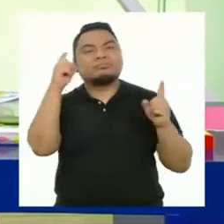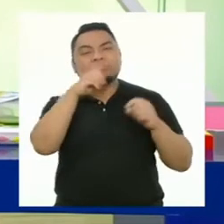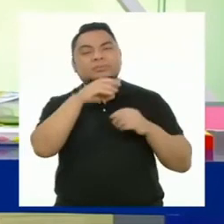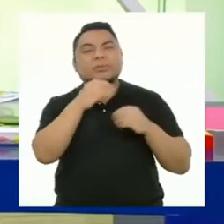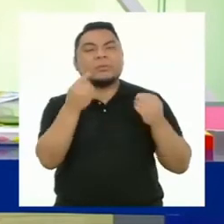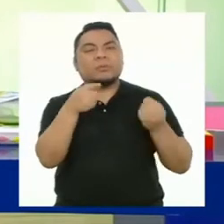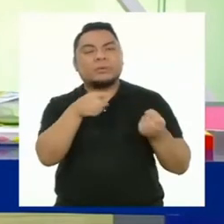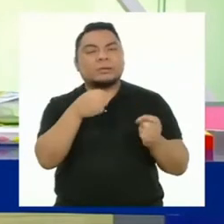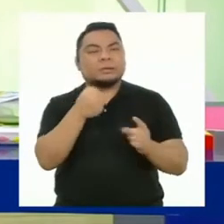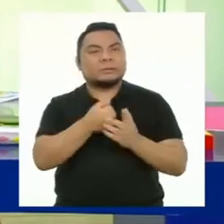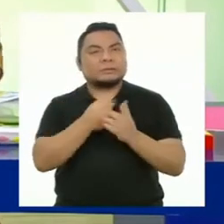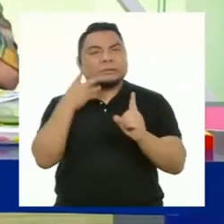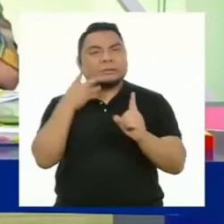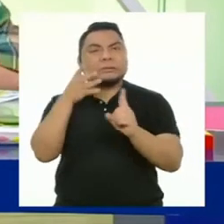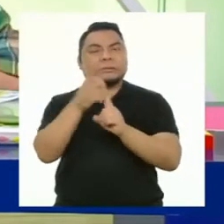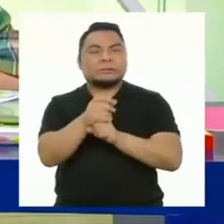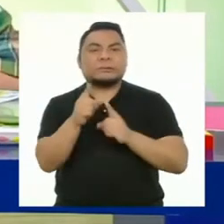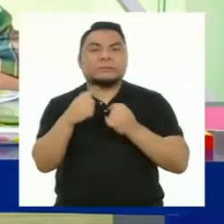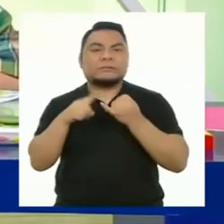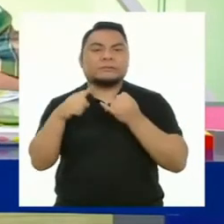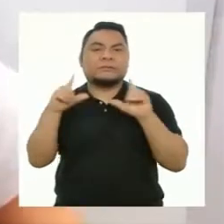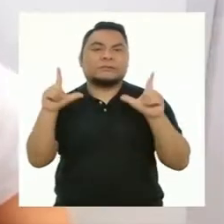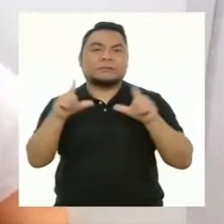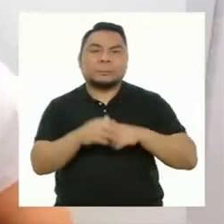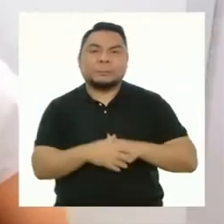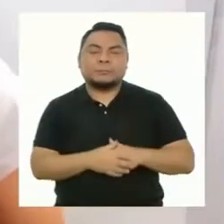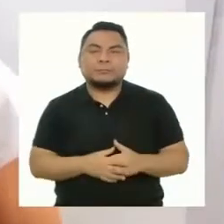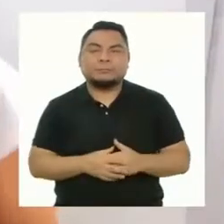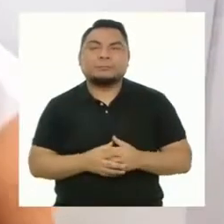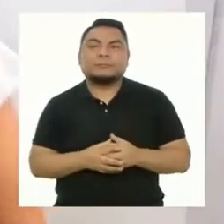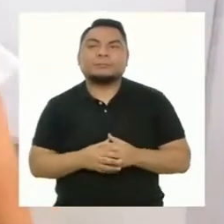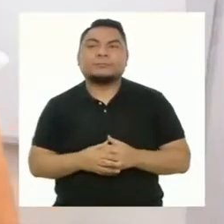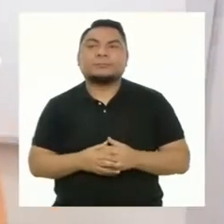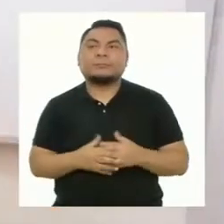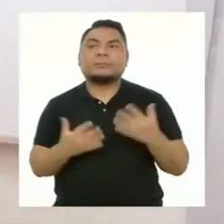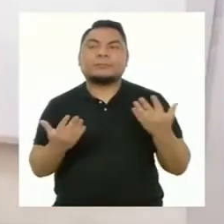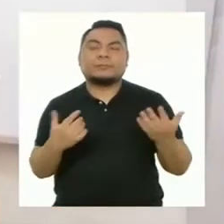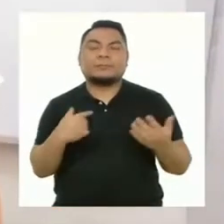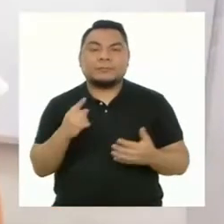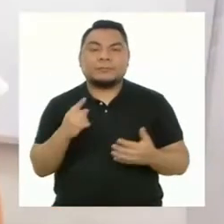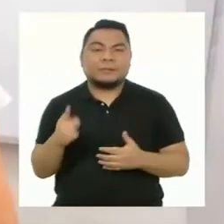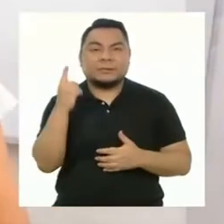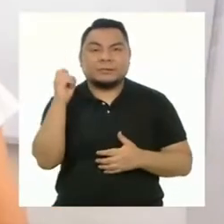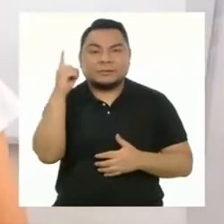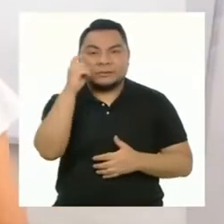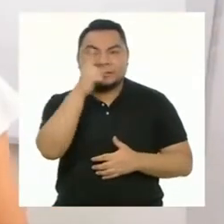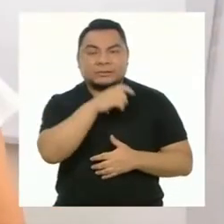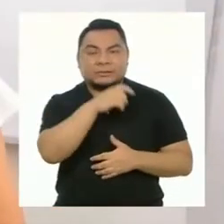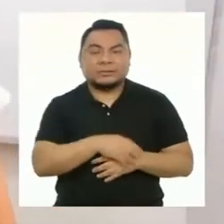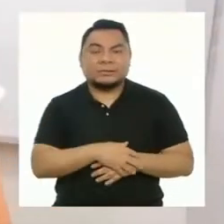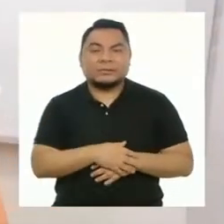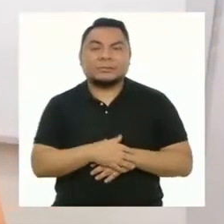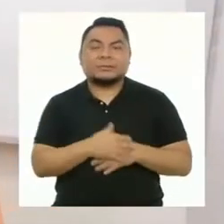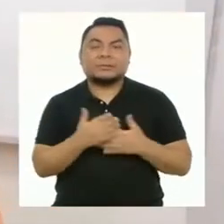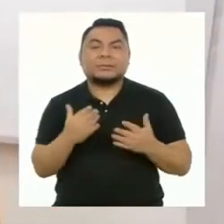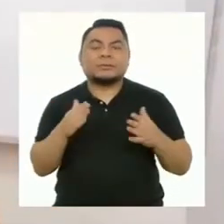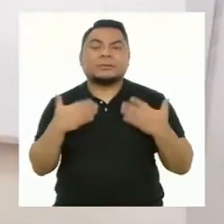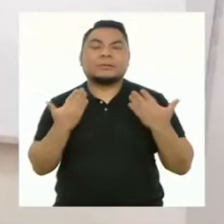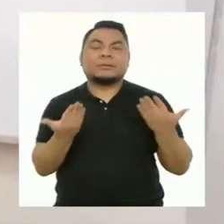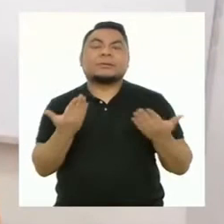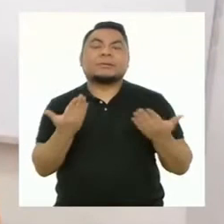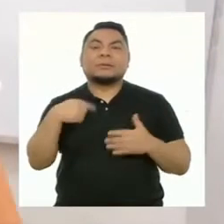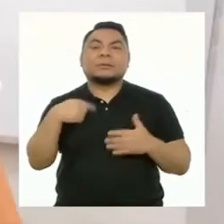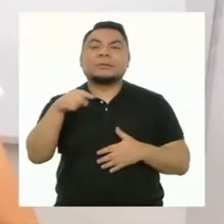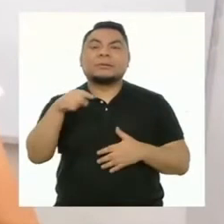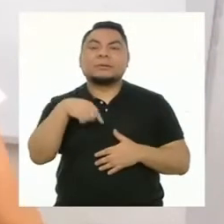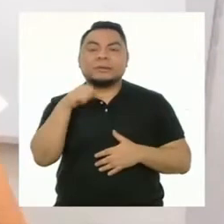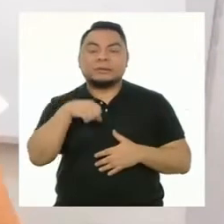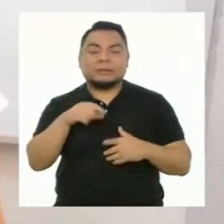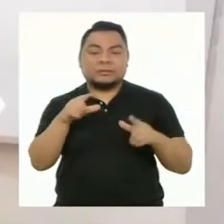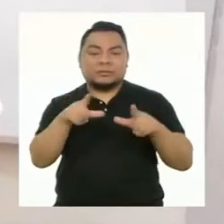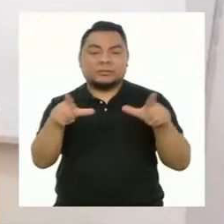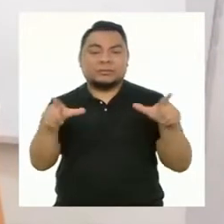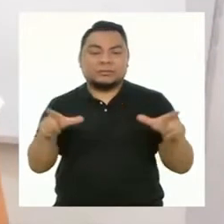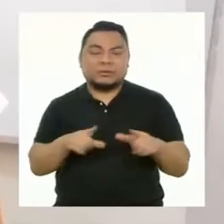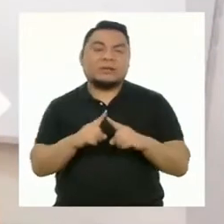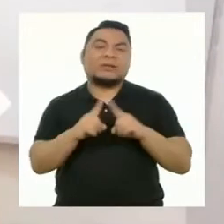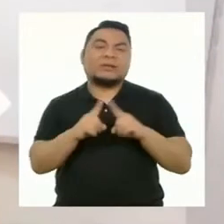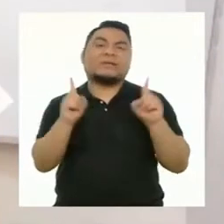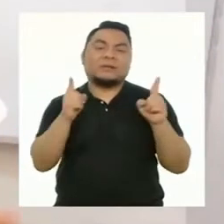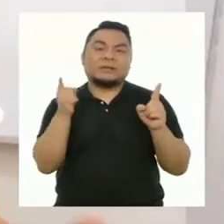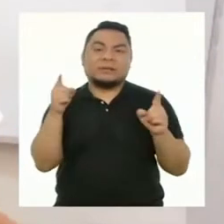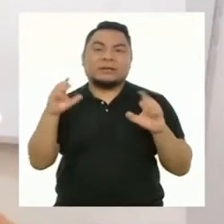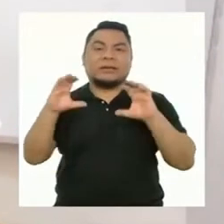cumplir con los retos de los diferentes programas? Bueno, las principales dificultades fueron el no estar en un ambiente